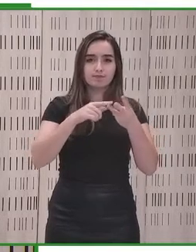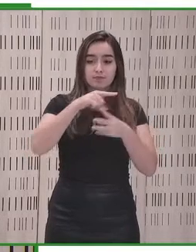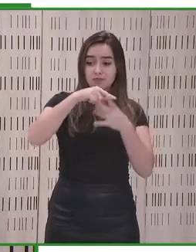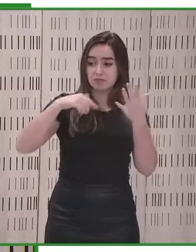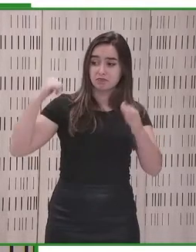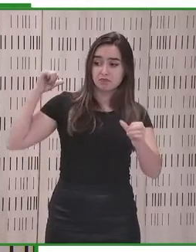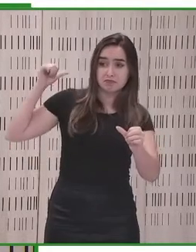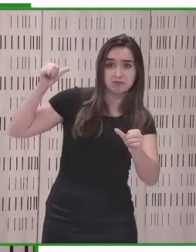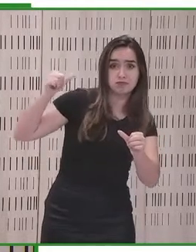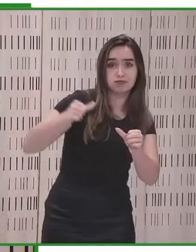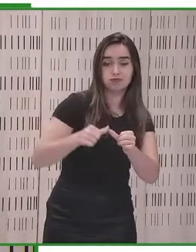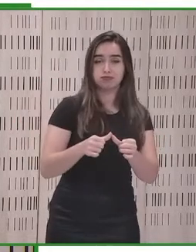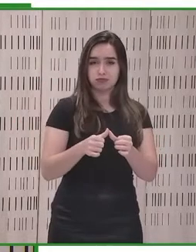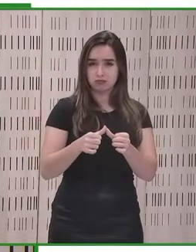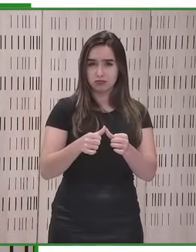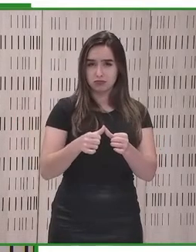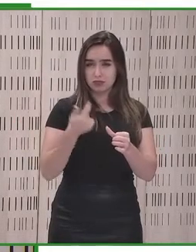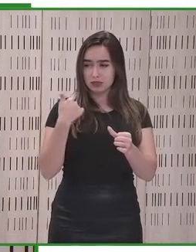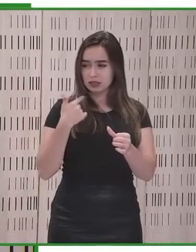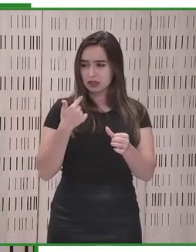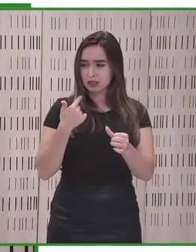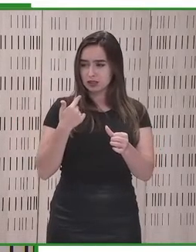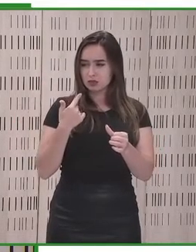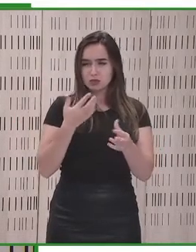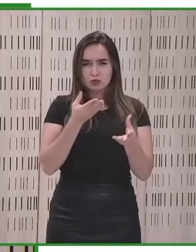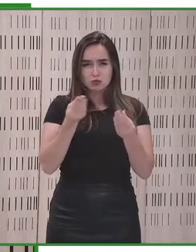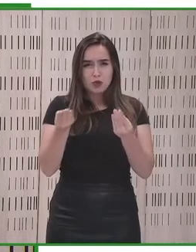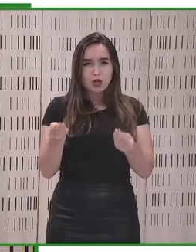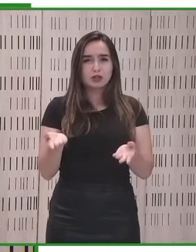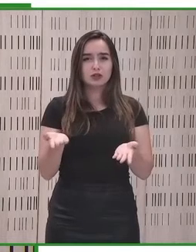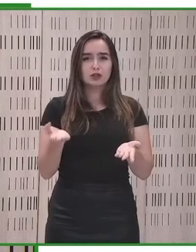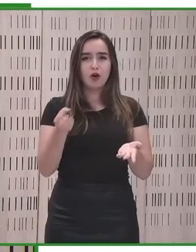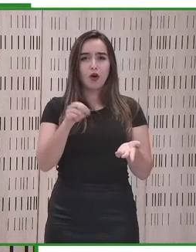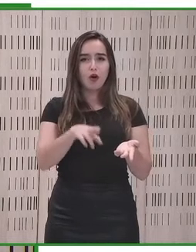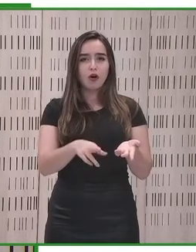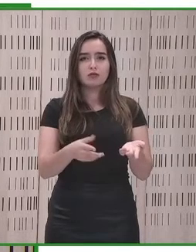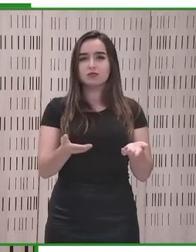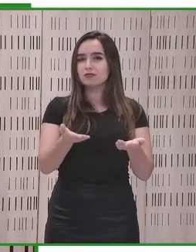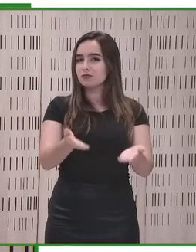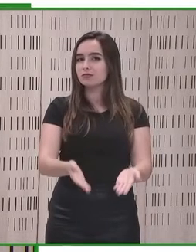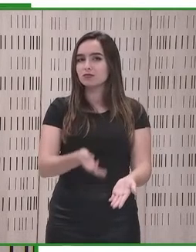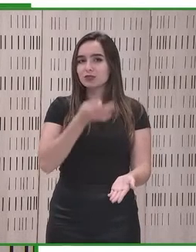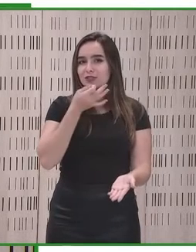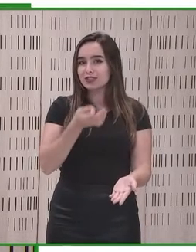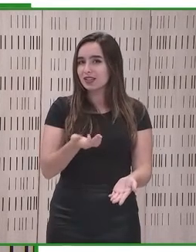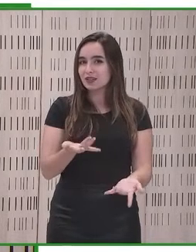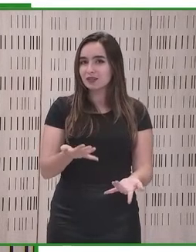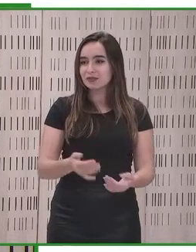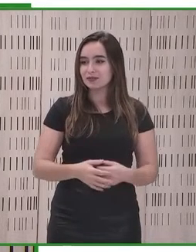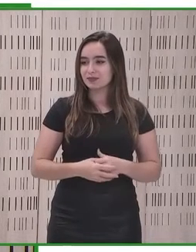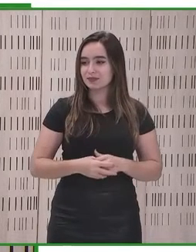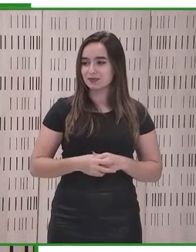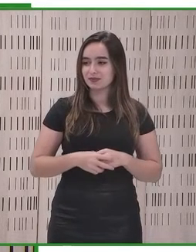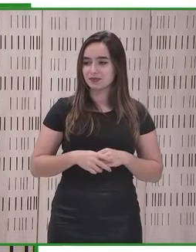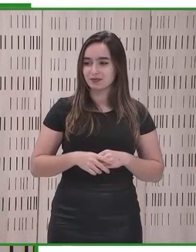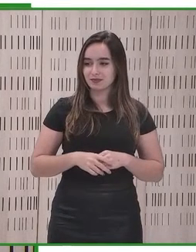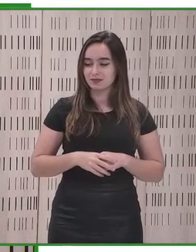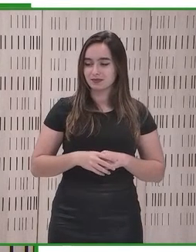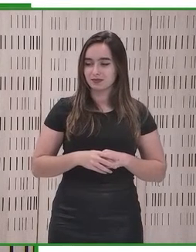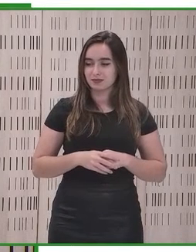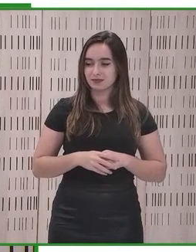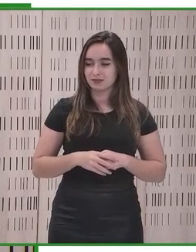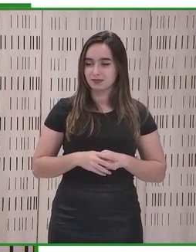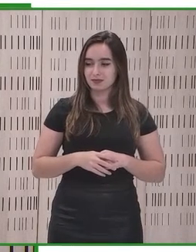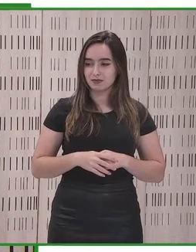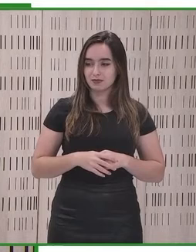para que todo el mundo… ¿Tú crees que esto es cierto? ¿No muy cierto? ¿Un poquito cierto? ¿Crees que la interacción